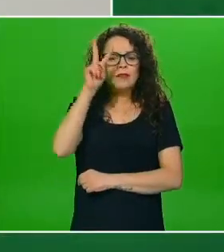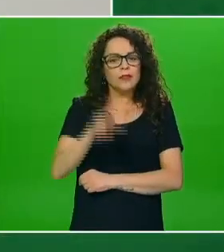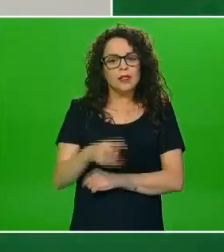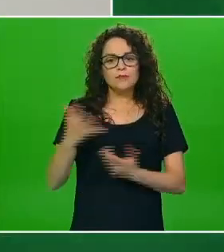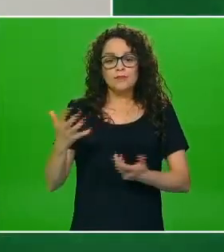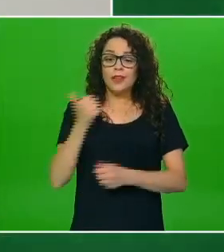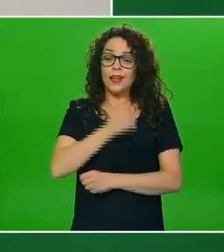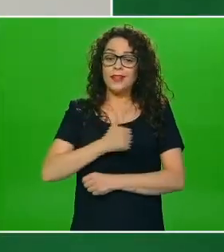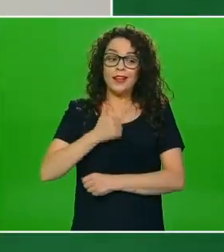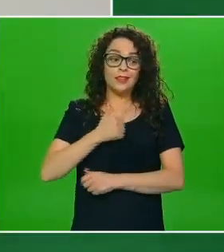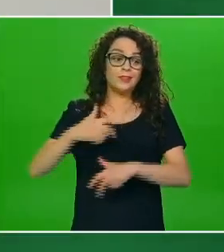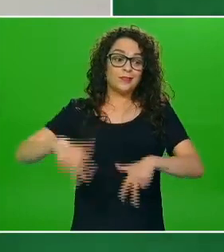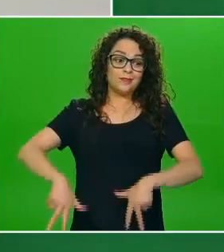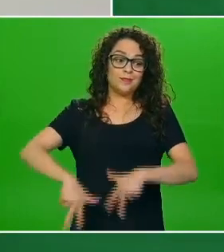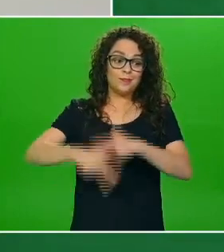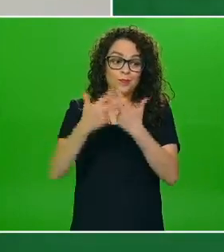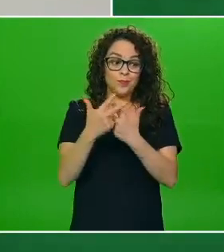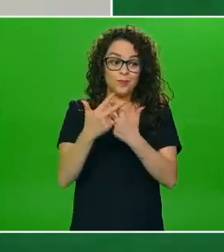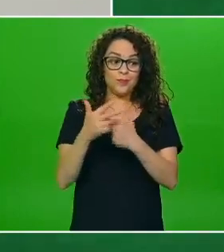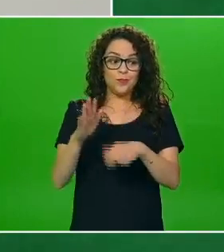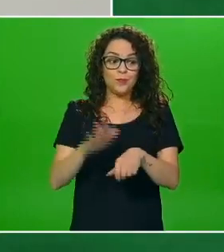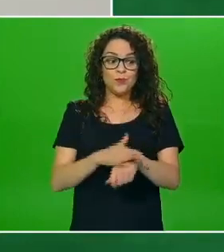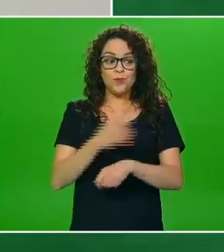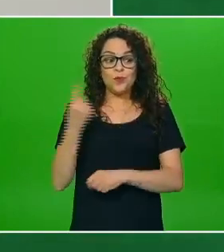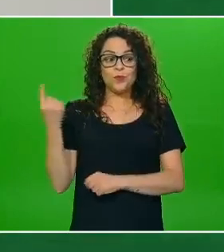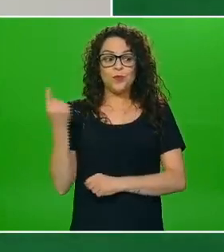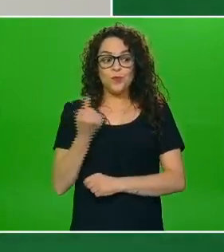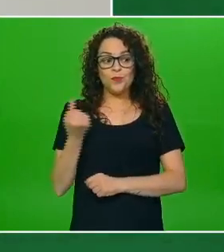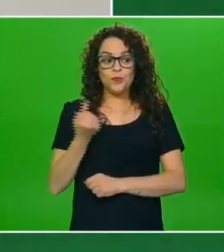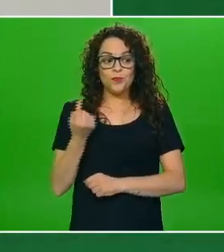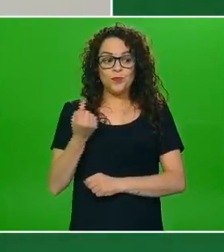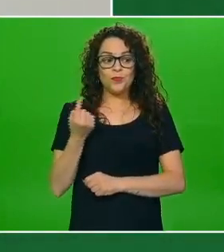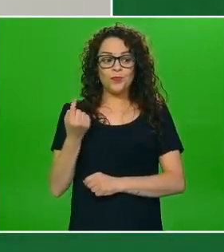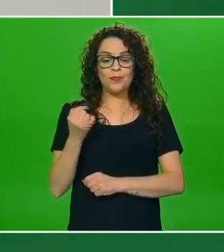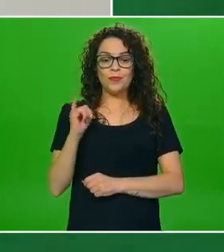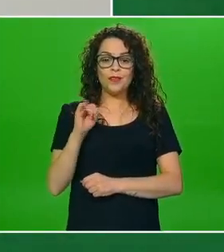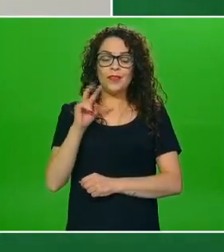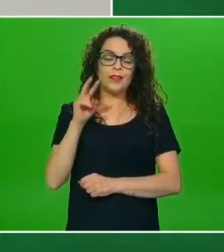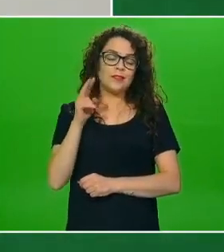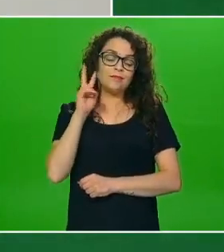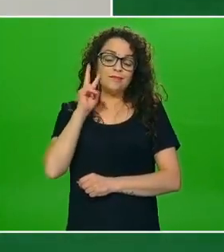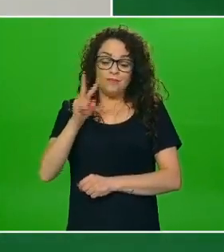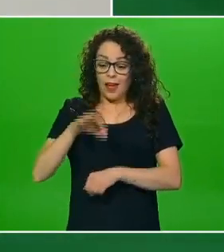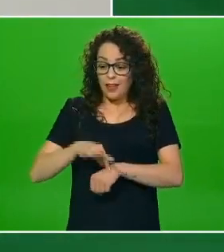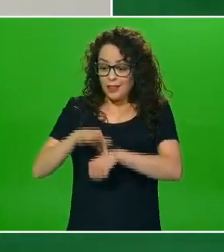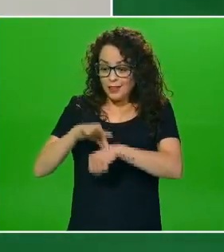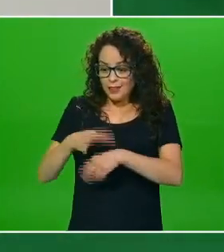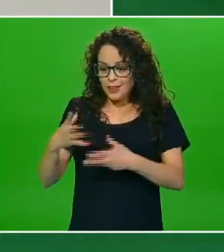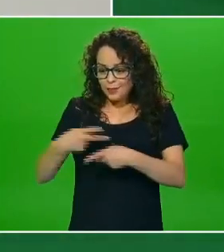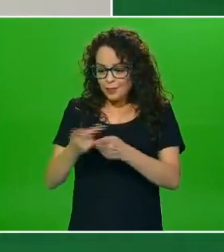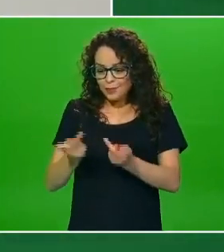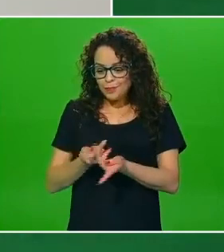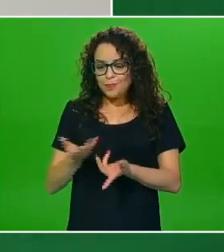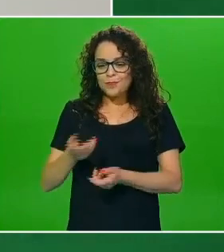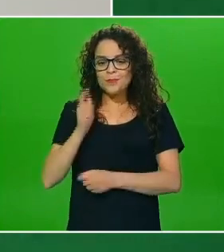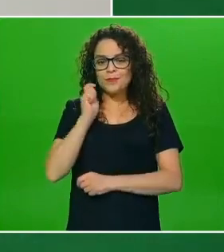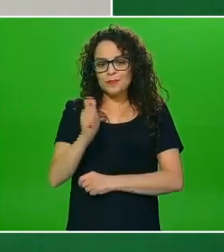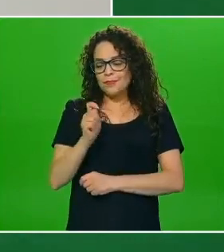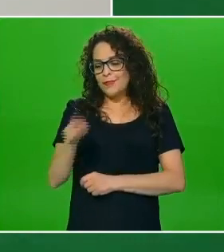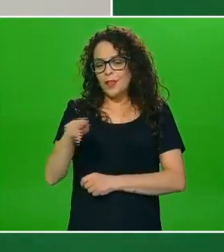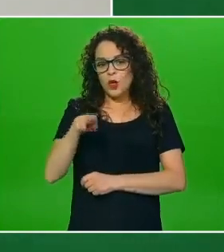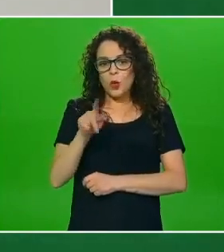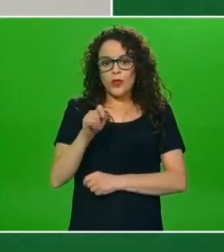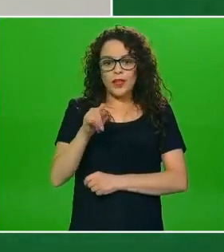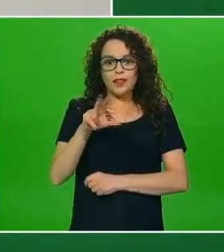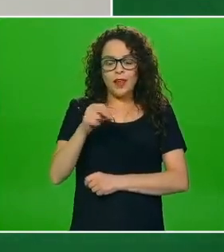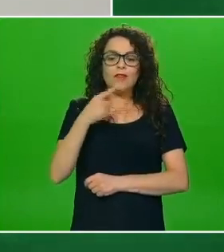sea virtual porque de seguro ya le estaríamos dando un muy buen fin a todas las platillos tan nutritivos y de